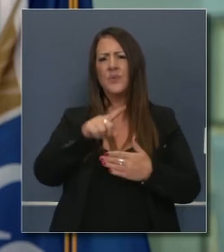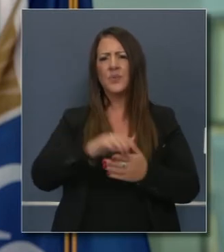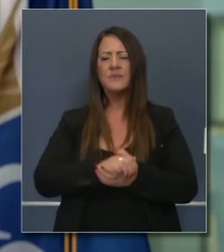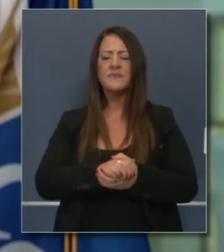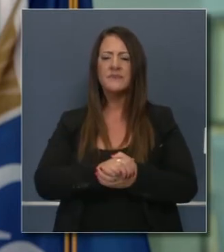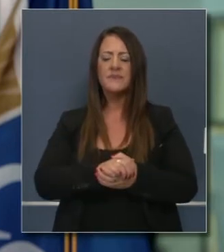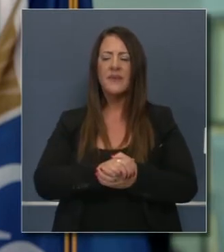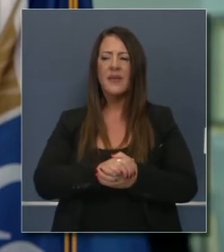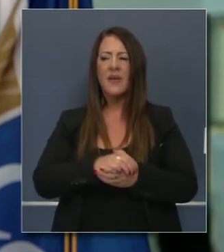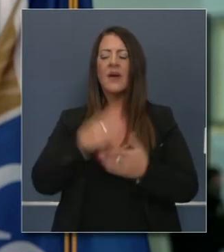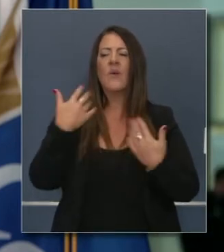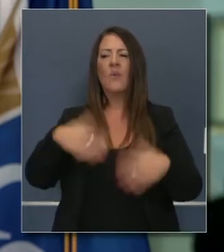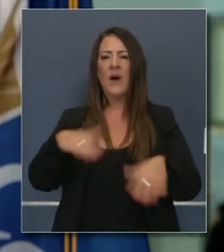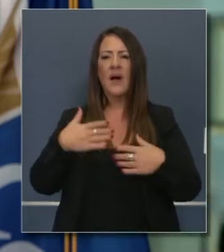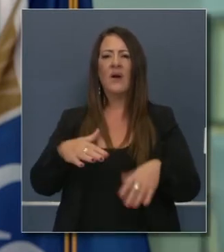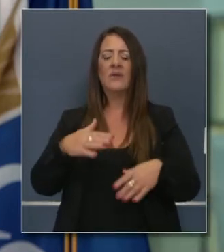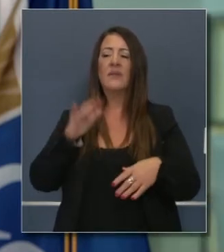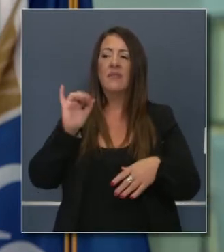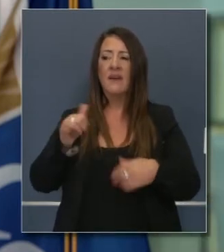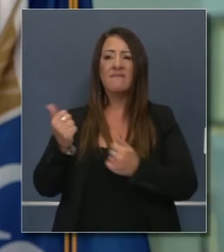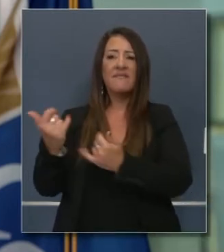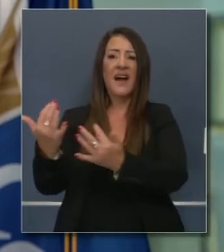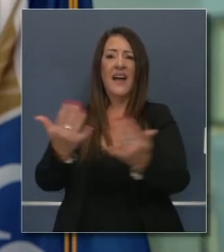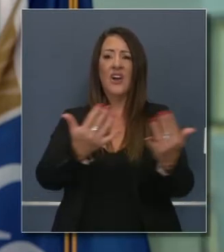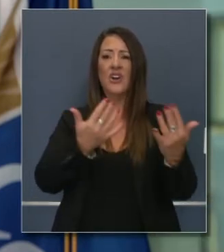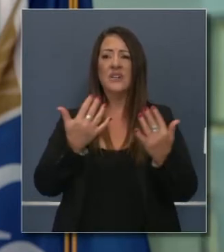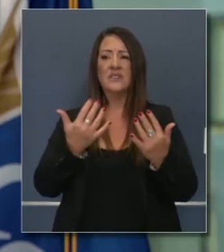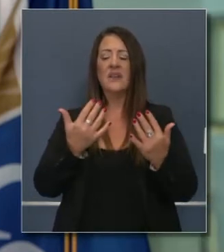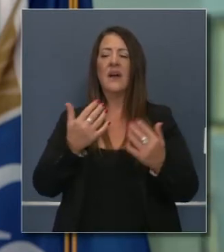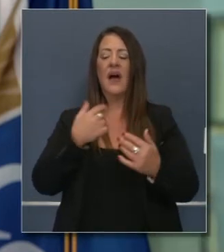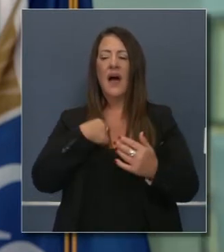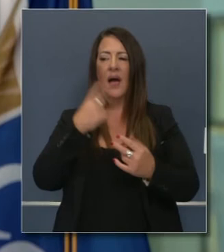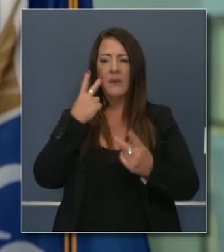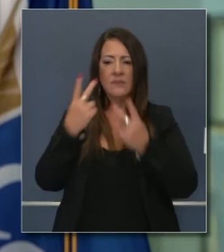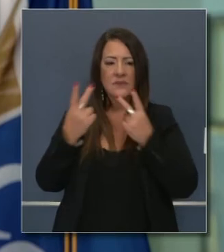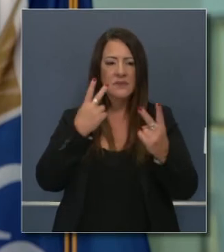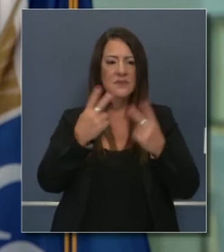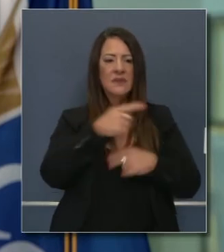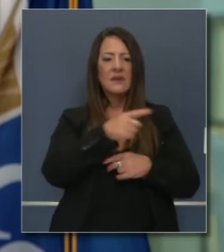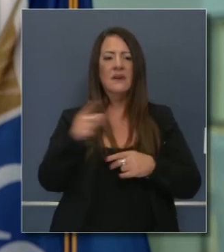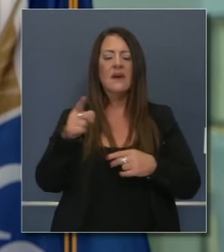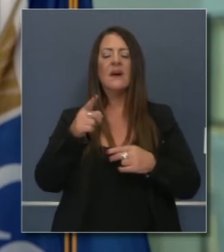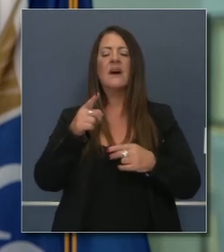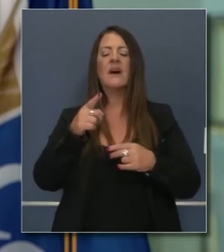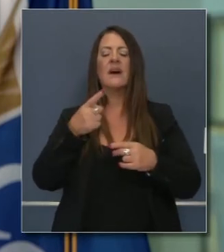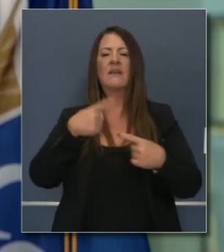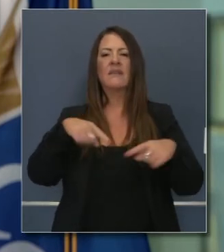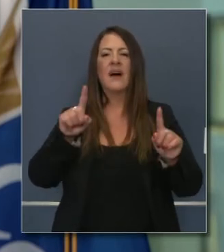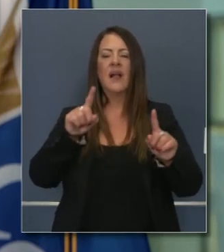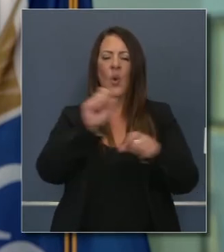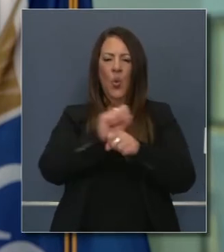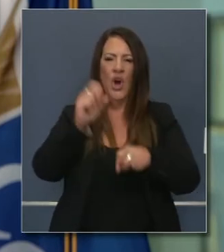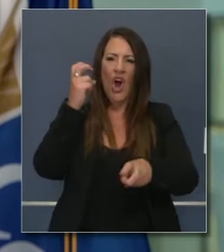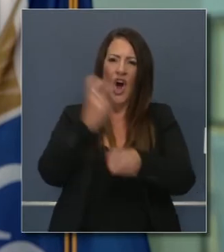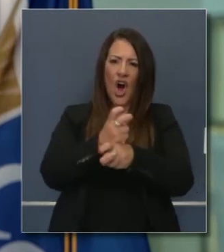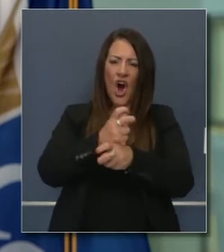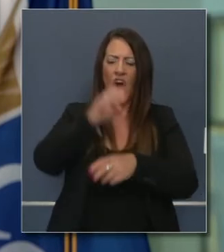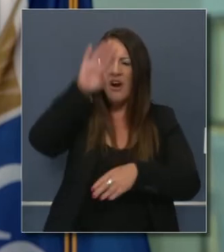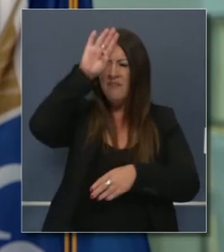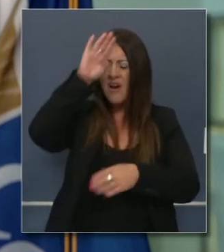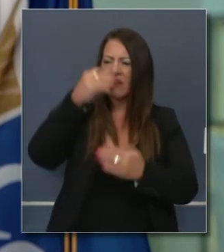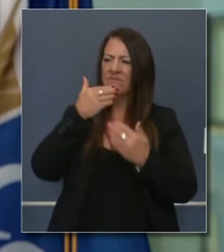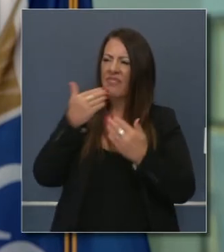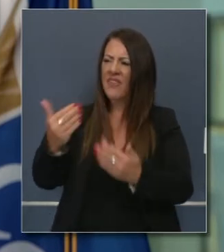modo que el progreso ha sido profundo en los incendios y yo realmente les expreso mi gratitud